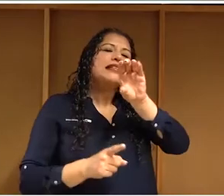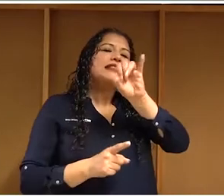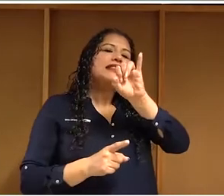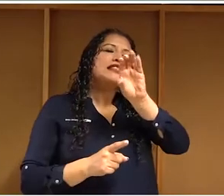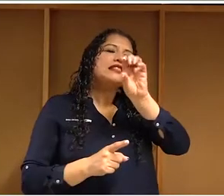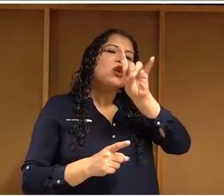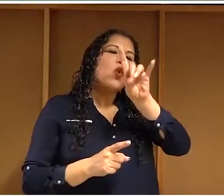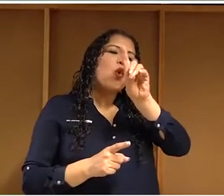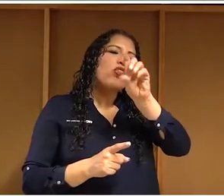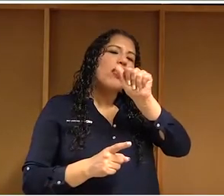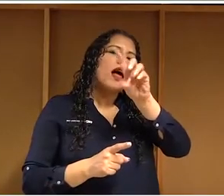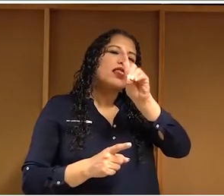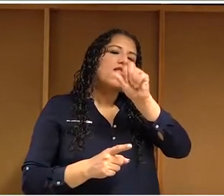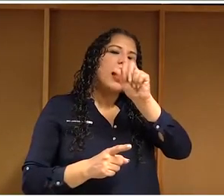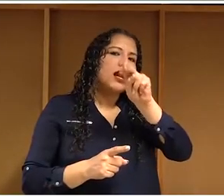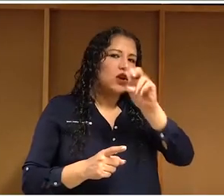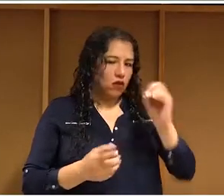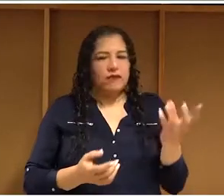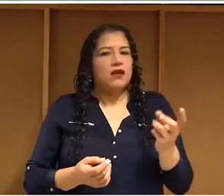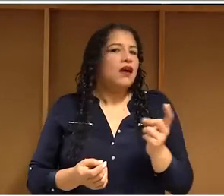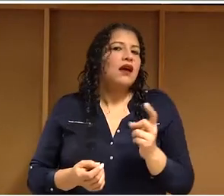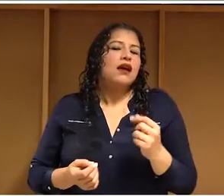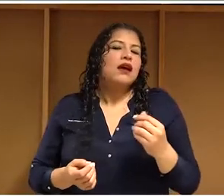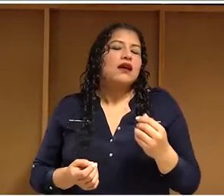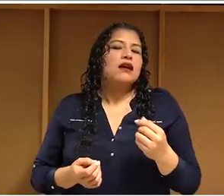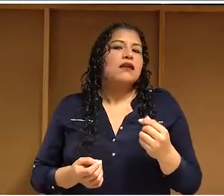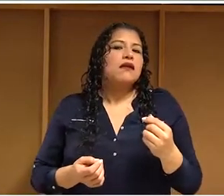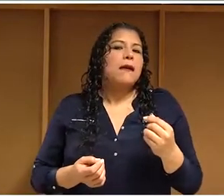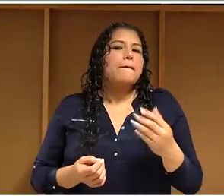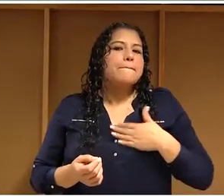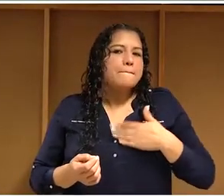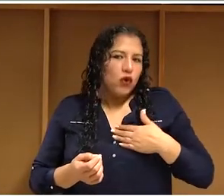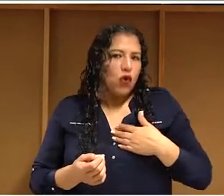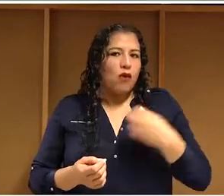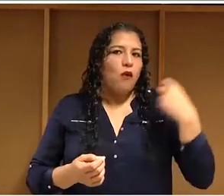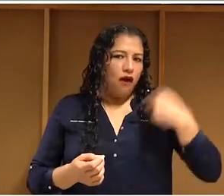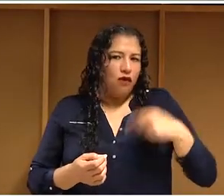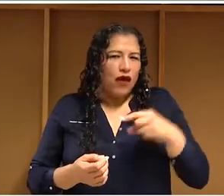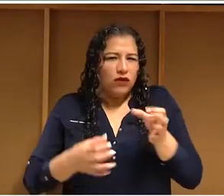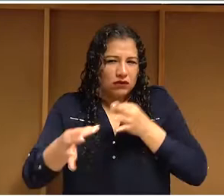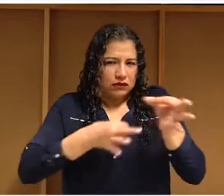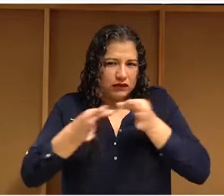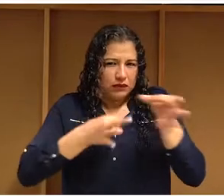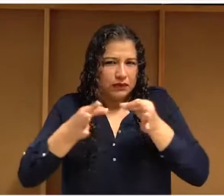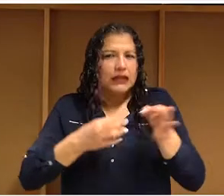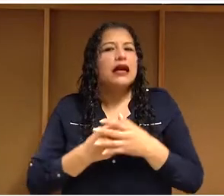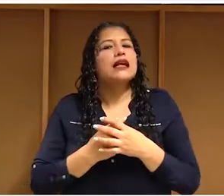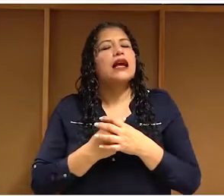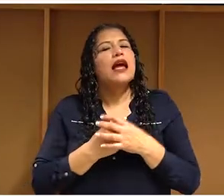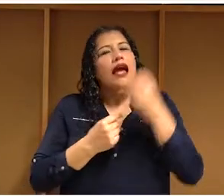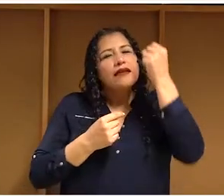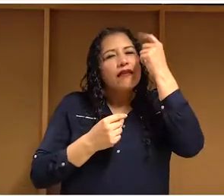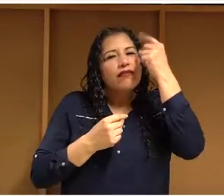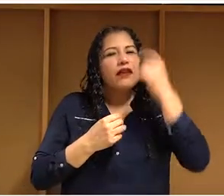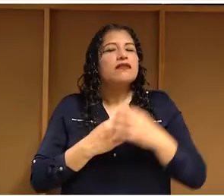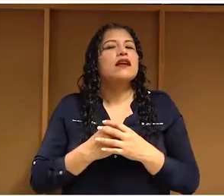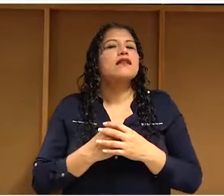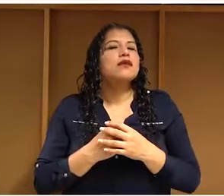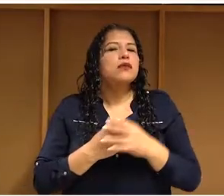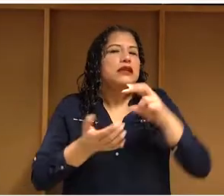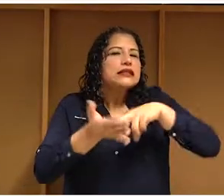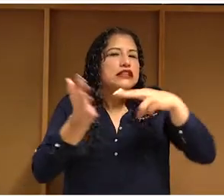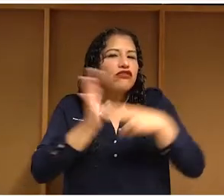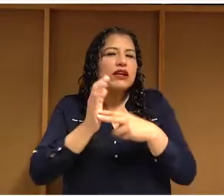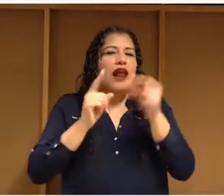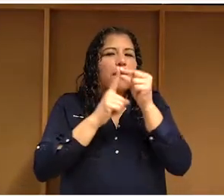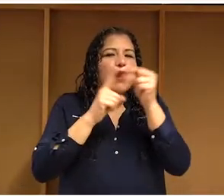Y obviamente yo no soy ni urbanista, ni sociólogo, ni nada, pero me interesa que sigamos esta lógica de pensamiento sobre qué es